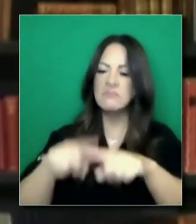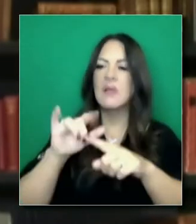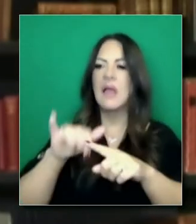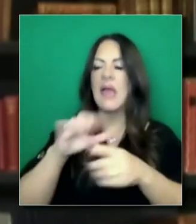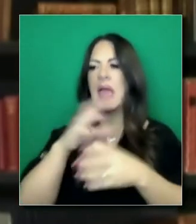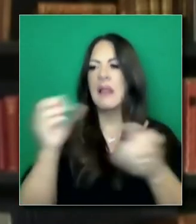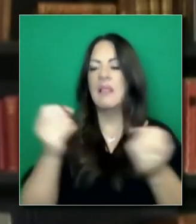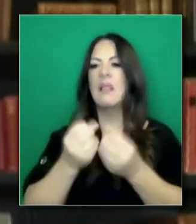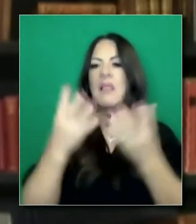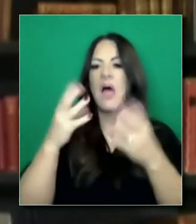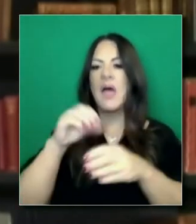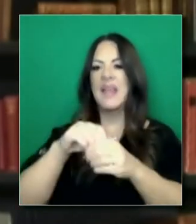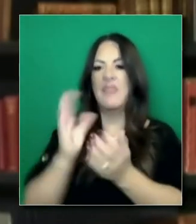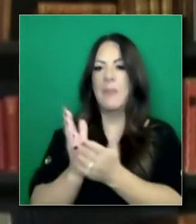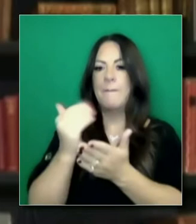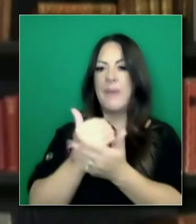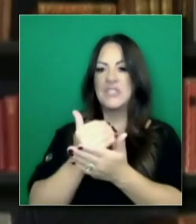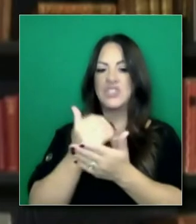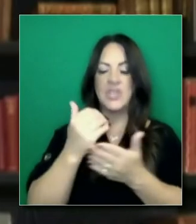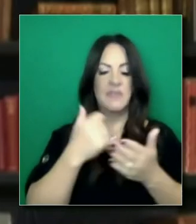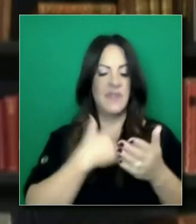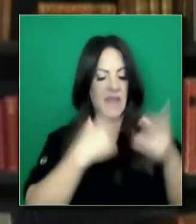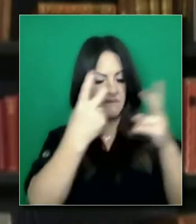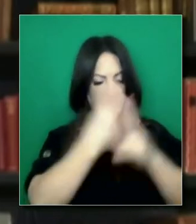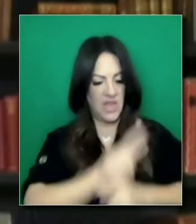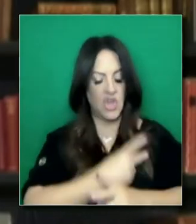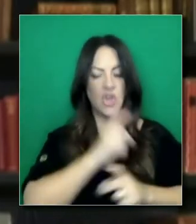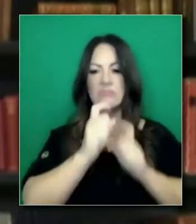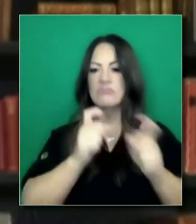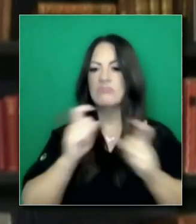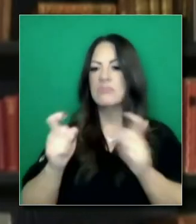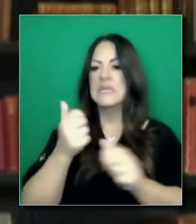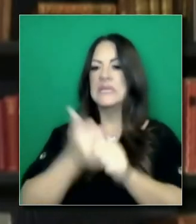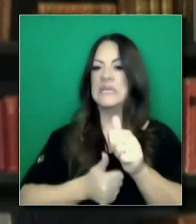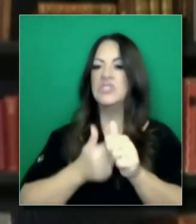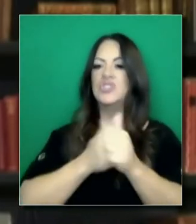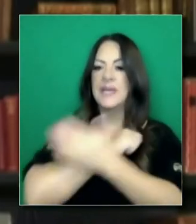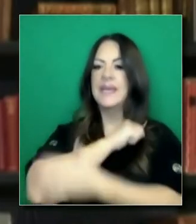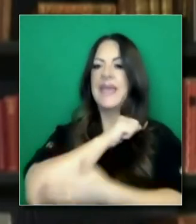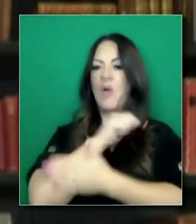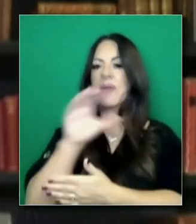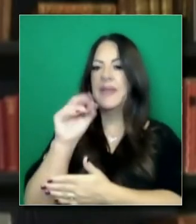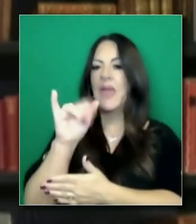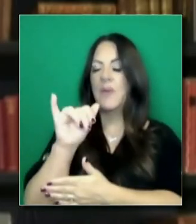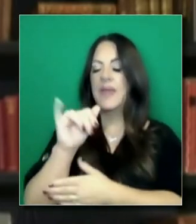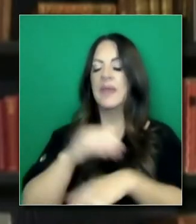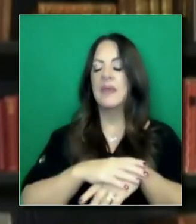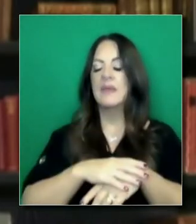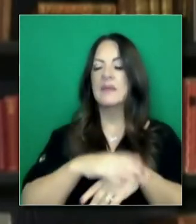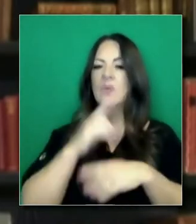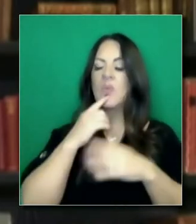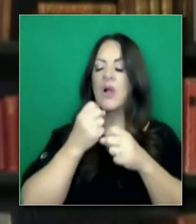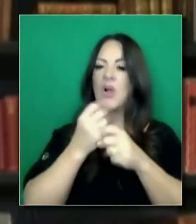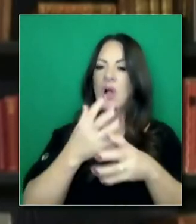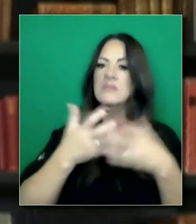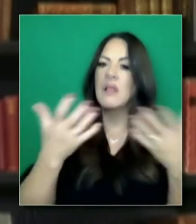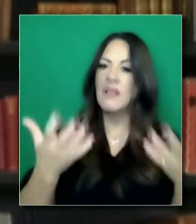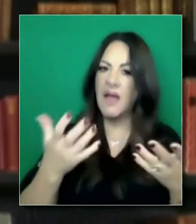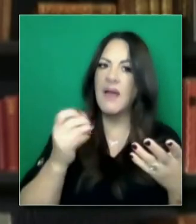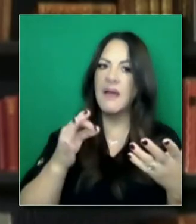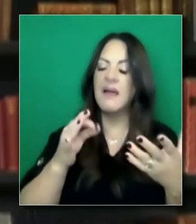el alivio de alquiler y todo eso reduce el estrés y la carga sobre